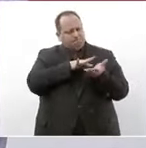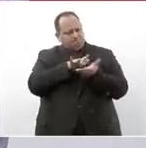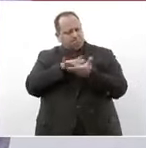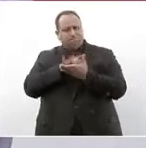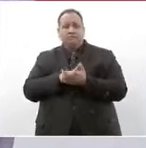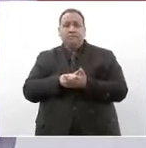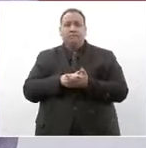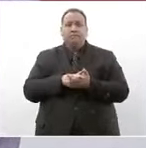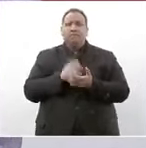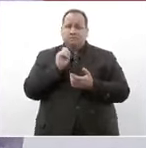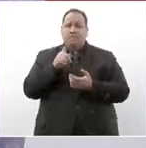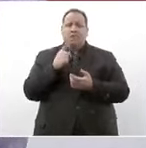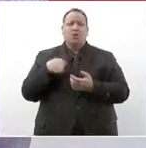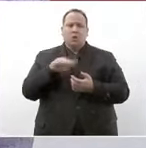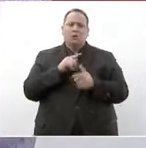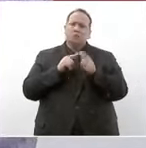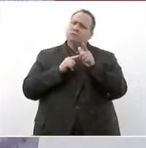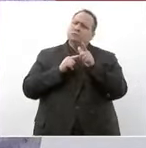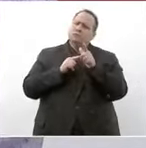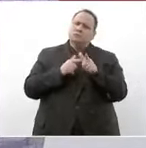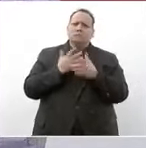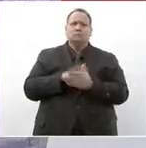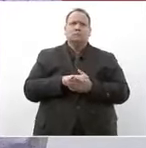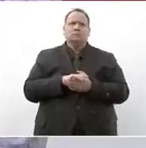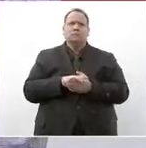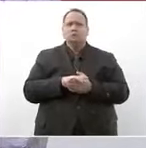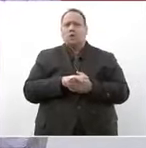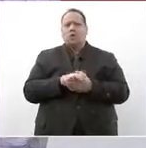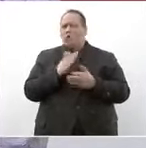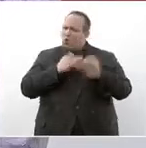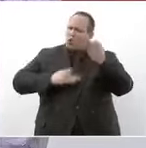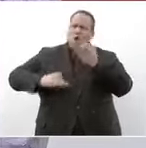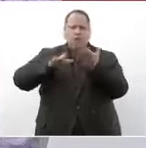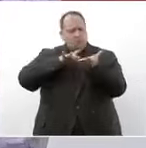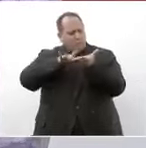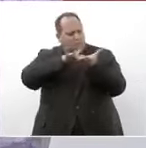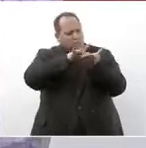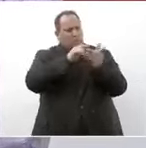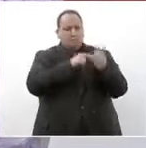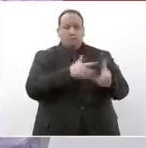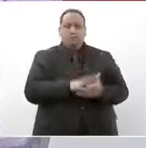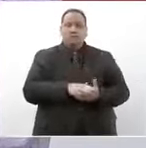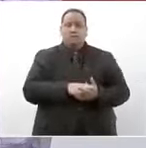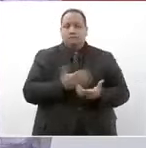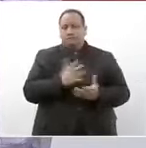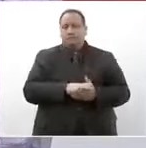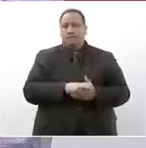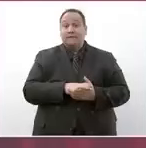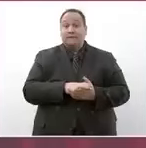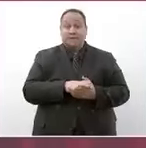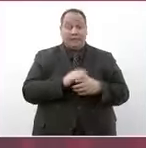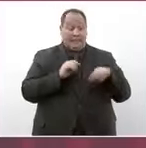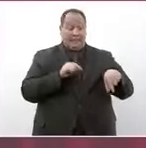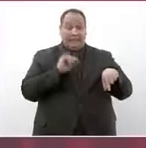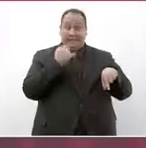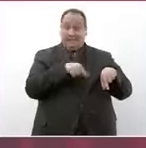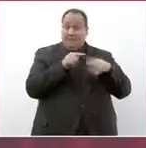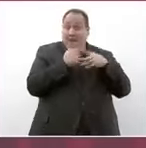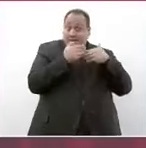a seguir apoyando en todo de aquí nace también